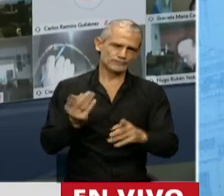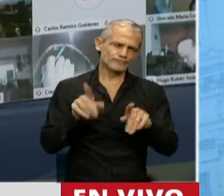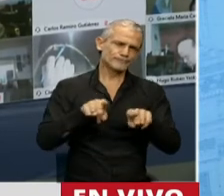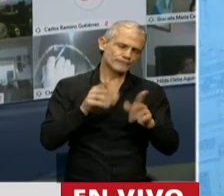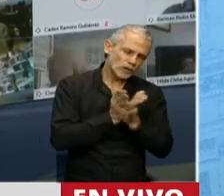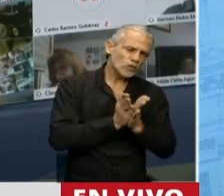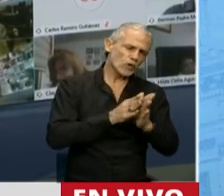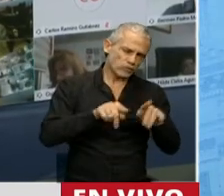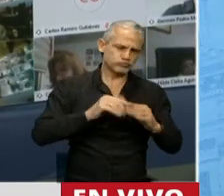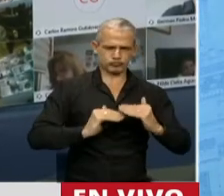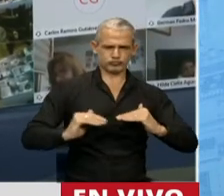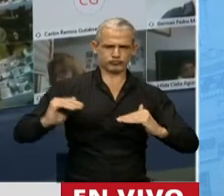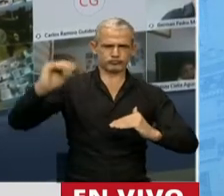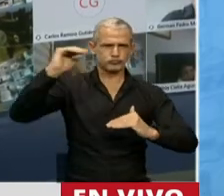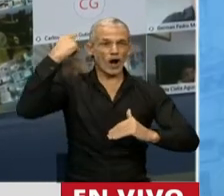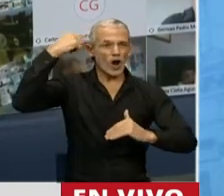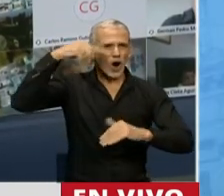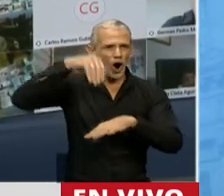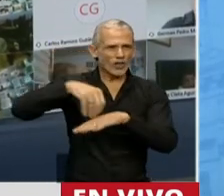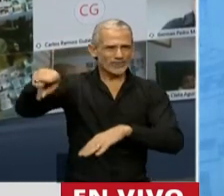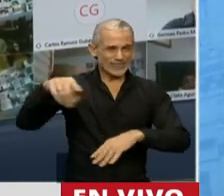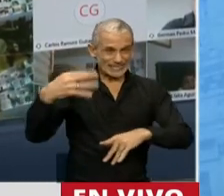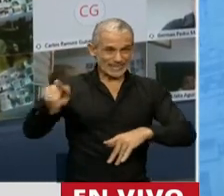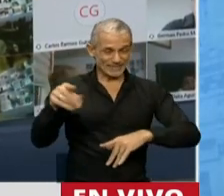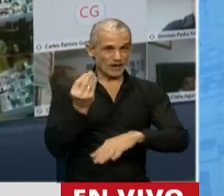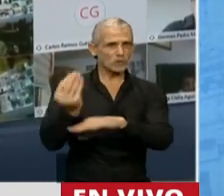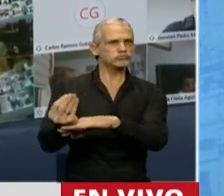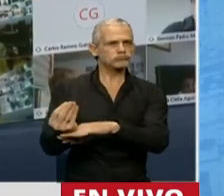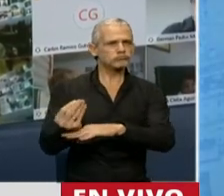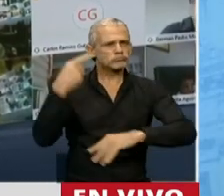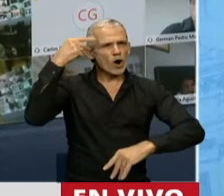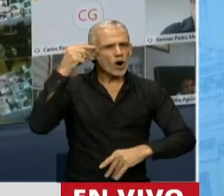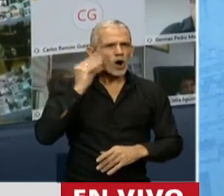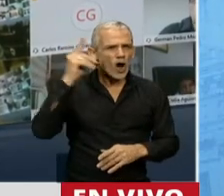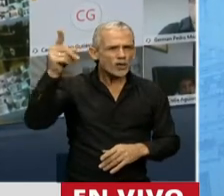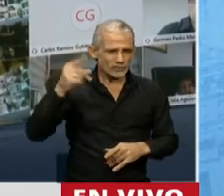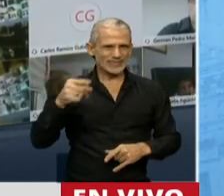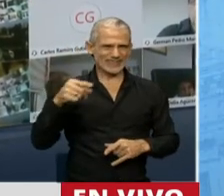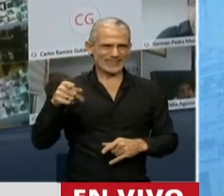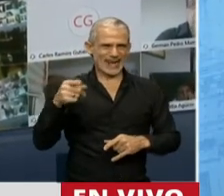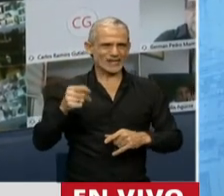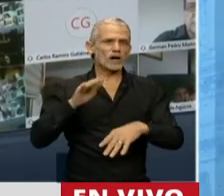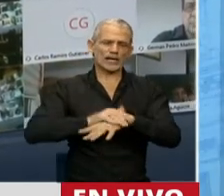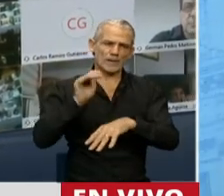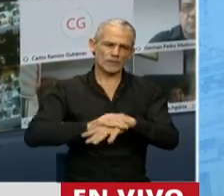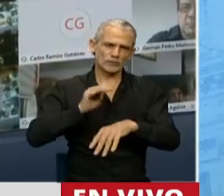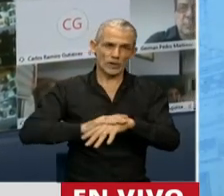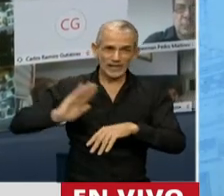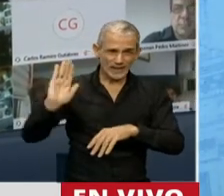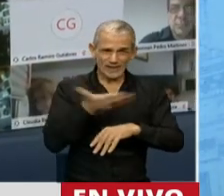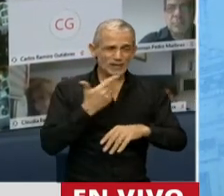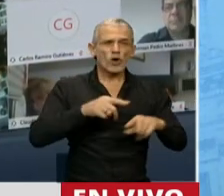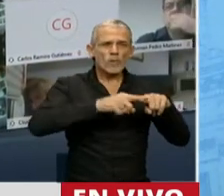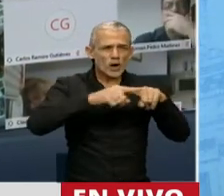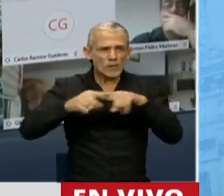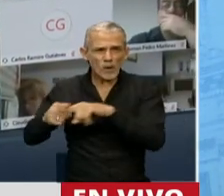embajada en Londres, que creo que va a ser también alguien que va a aportar muchísimo. Hay una responsabilidad de toda la clase